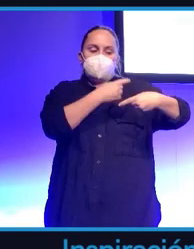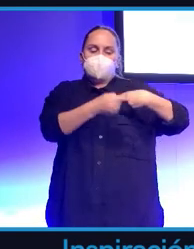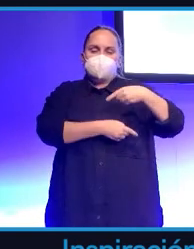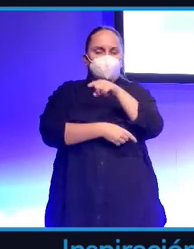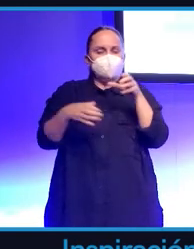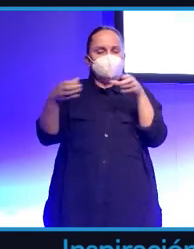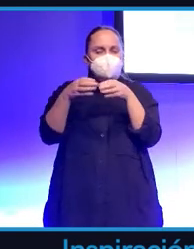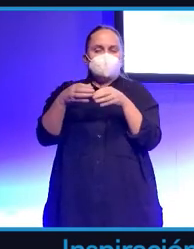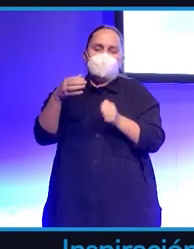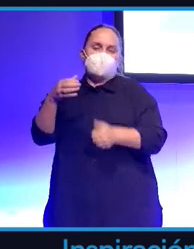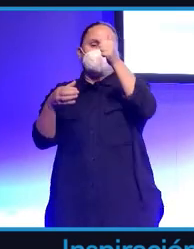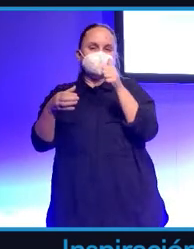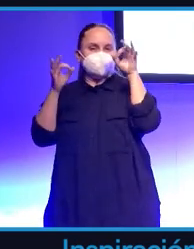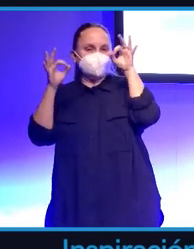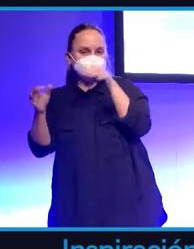que ellos ven.